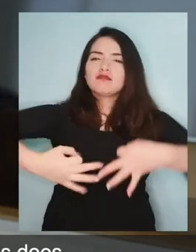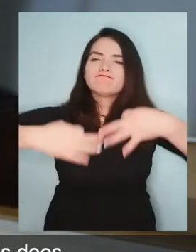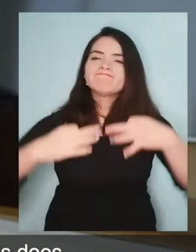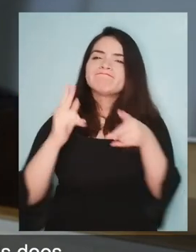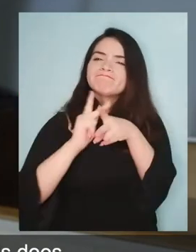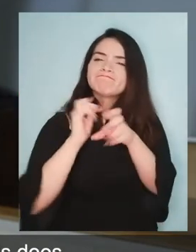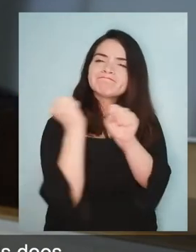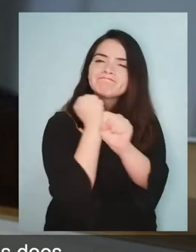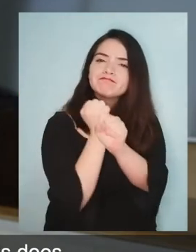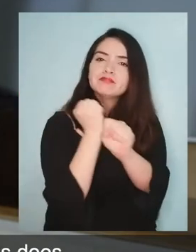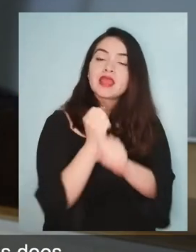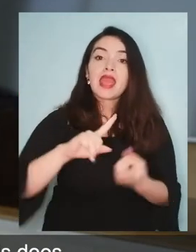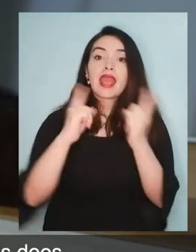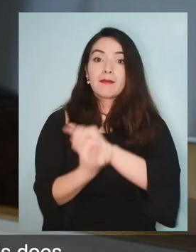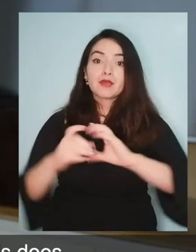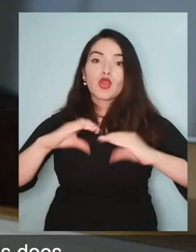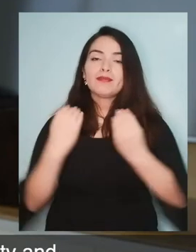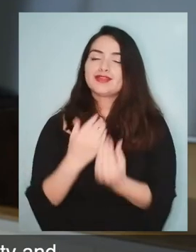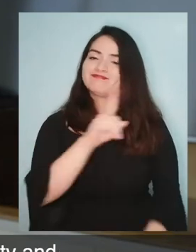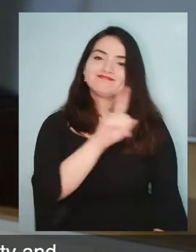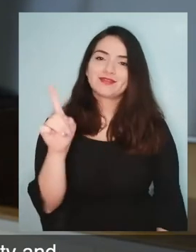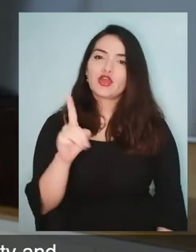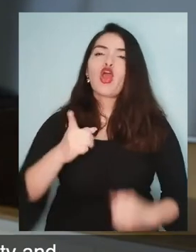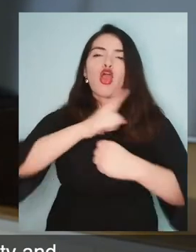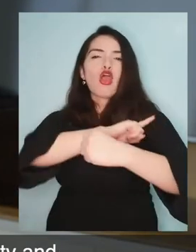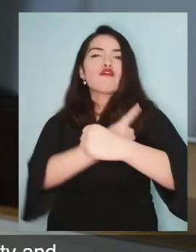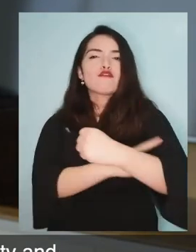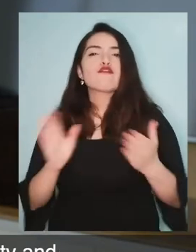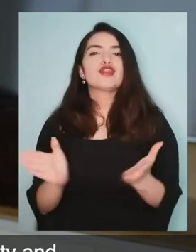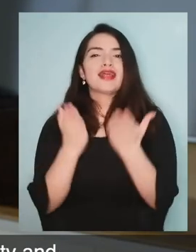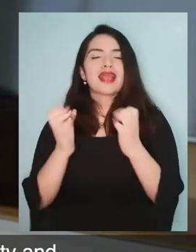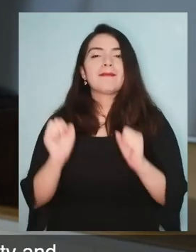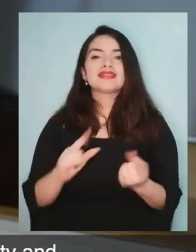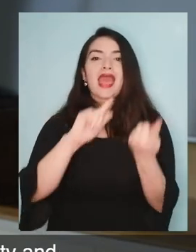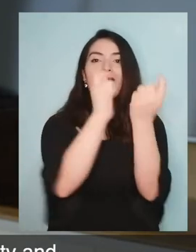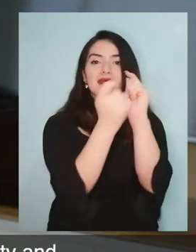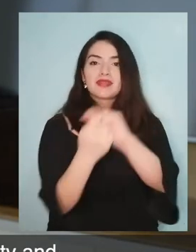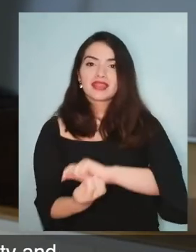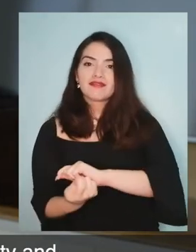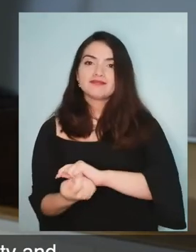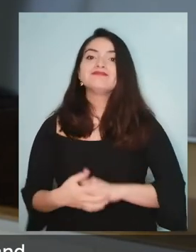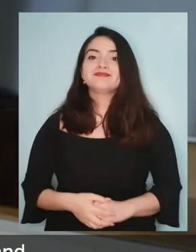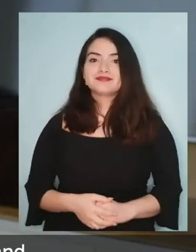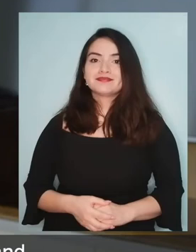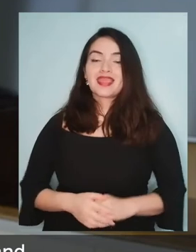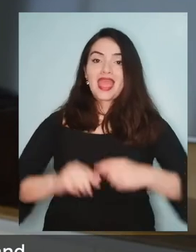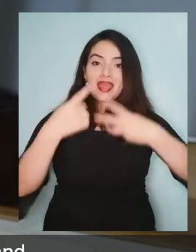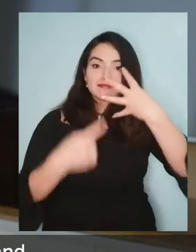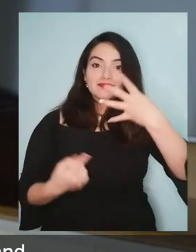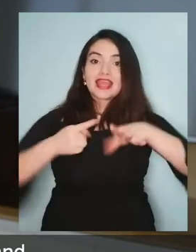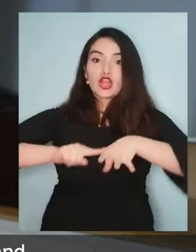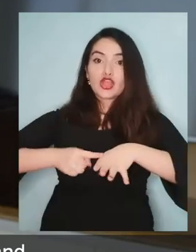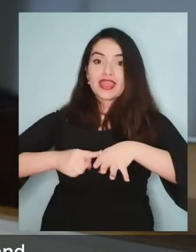mayor eficiencia y eficacia en las acciones. Pero no se trata de un cambio absoluto. Es un fortalecimiento con capacidades adaptativas y de flexibilidad